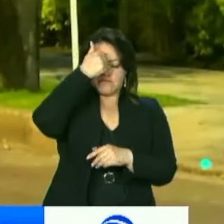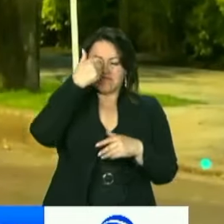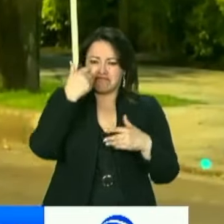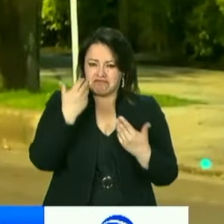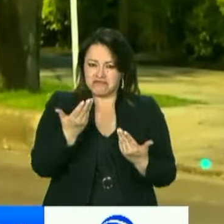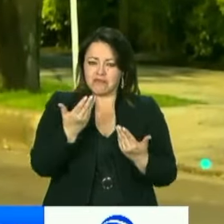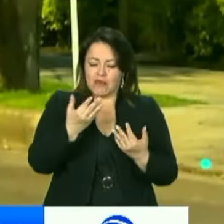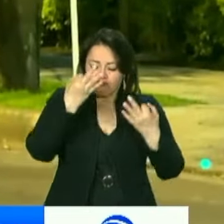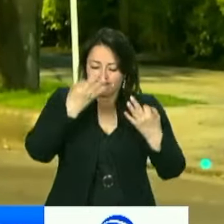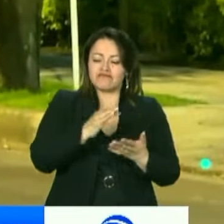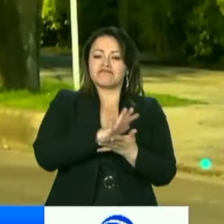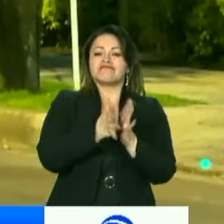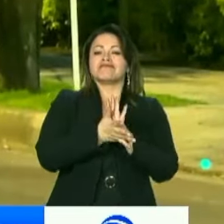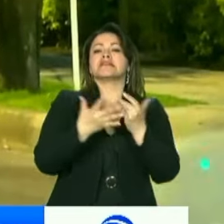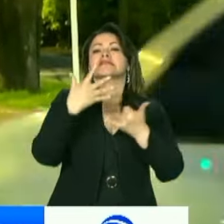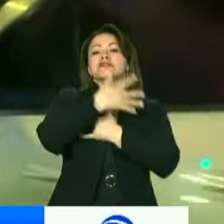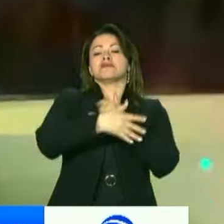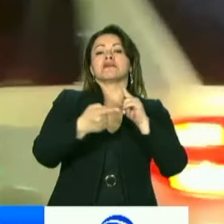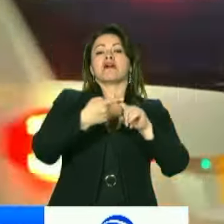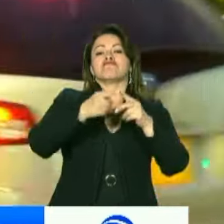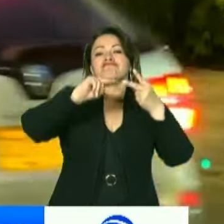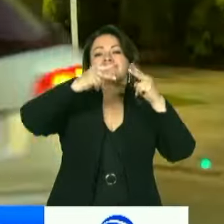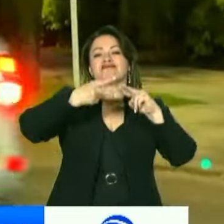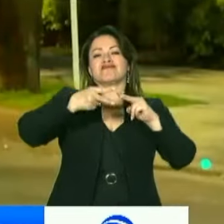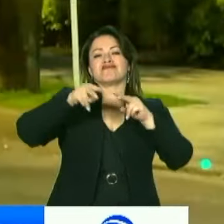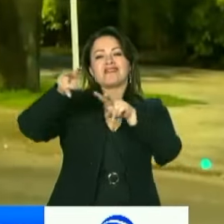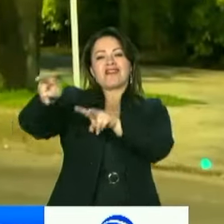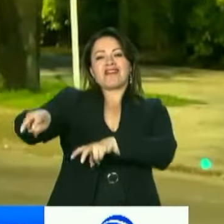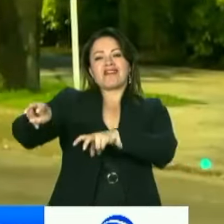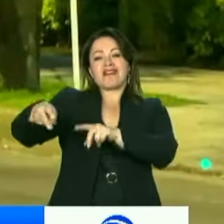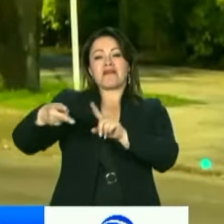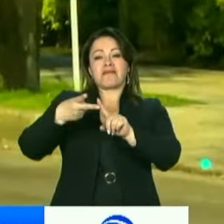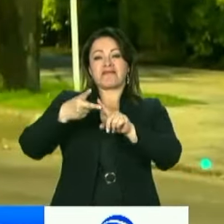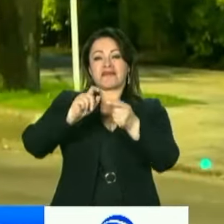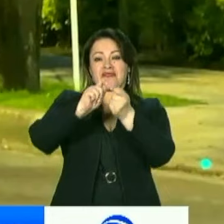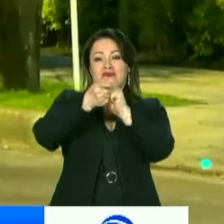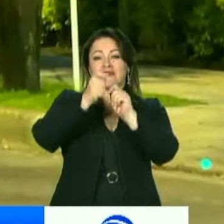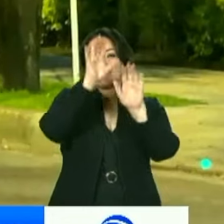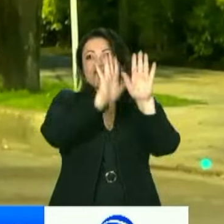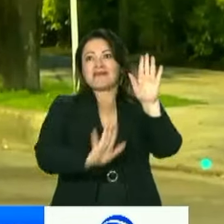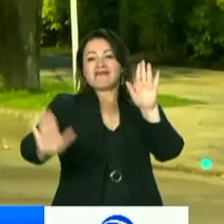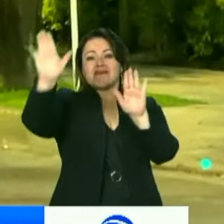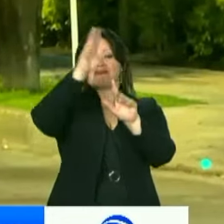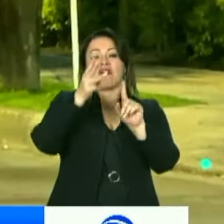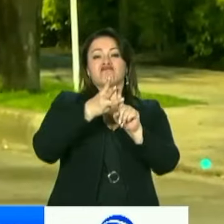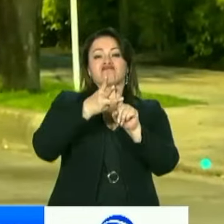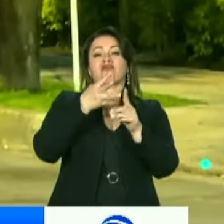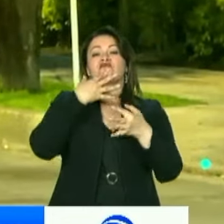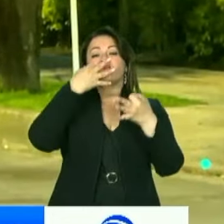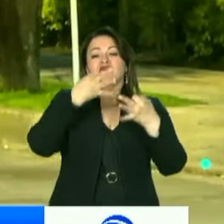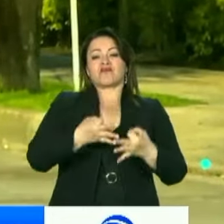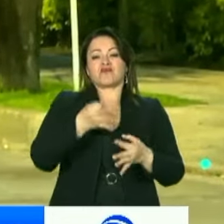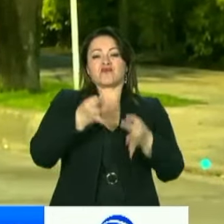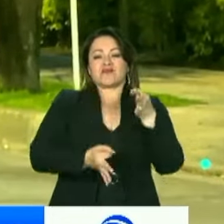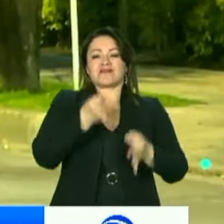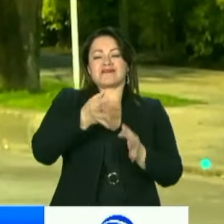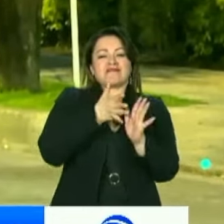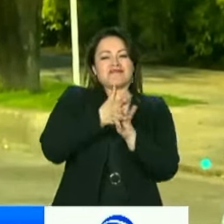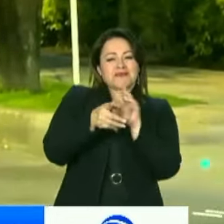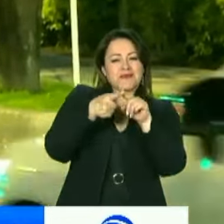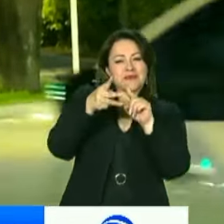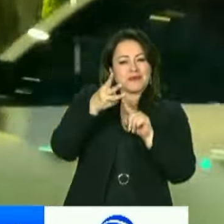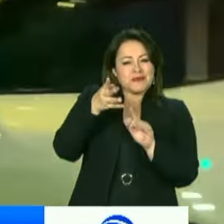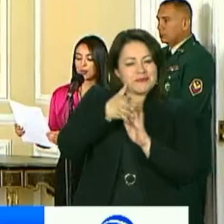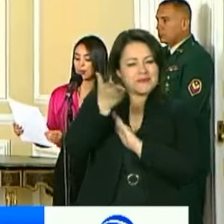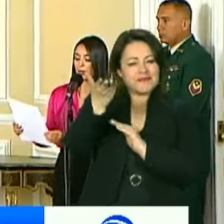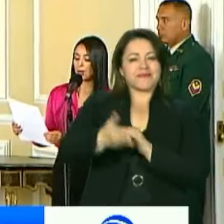lograr la paz en Colombia, la reforma agraria, la transformación del territorio y la verdad judicial. En el siguiente informe, los detalles.